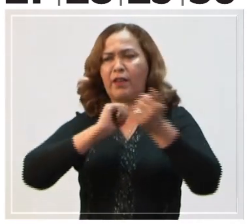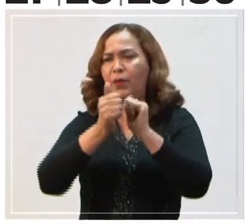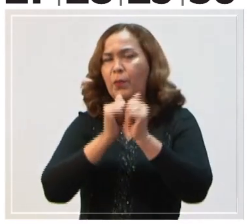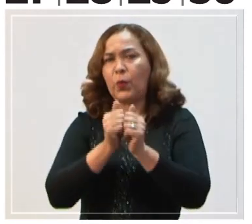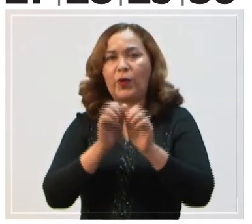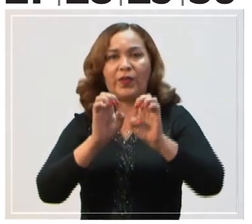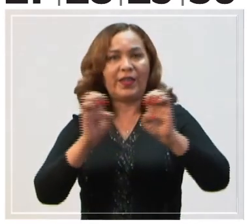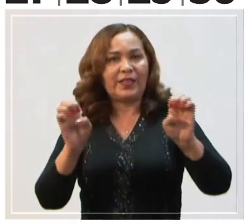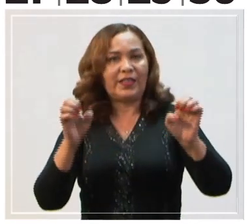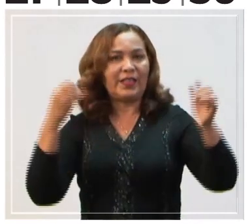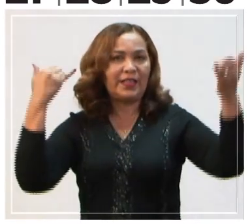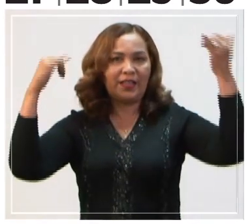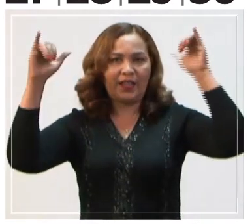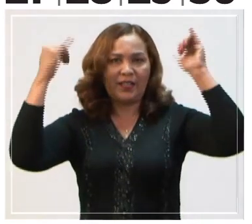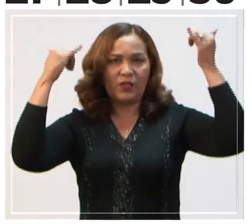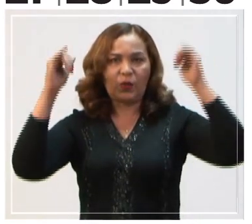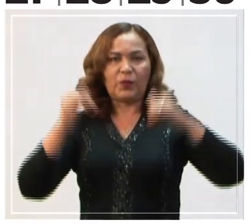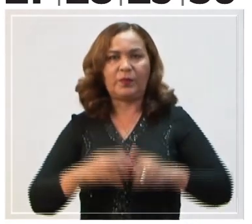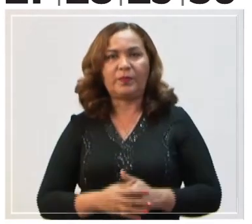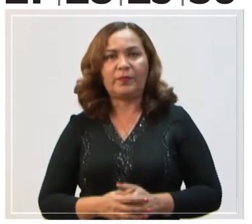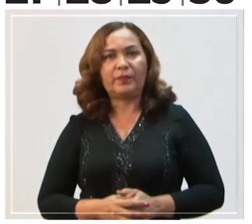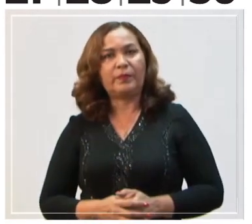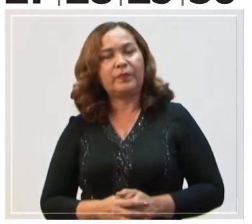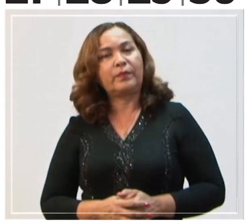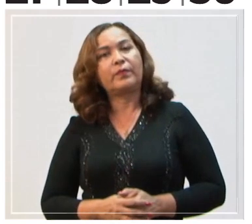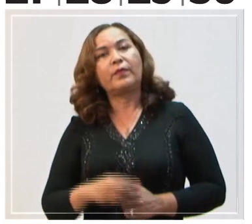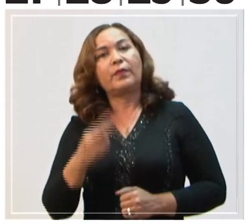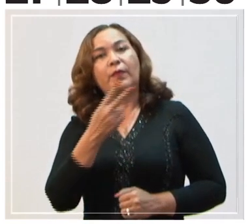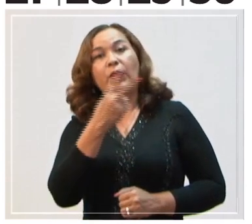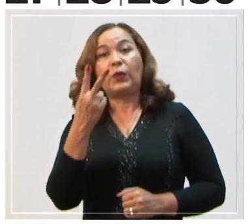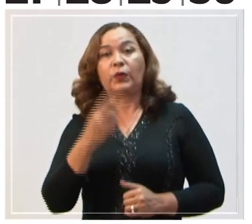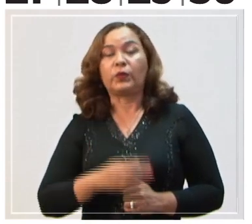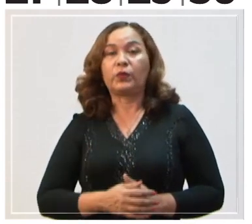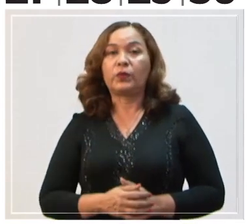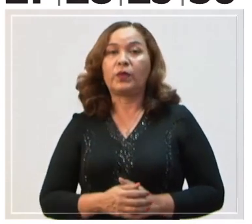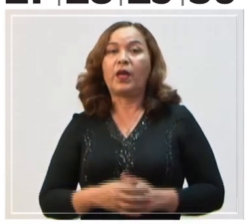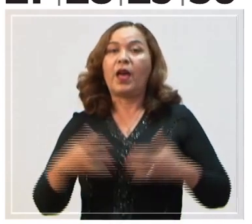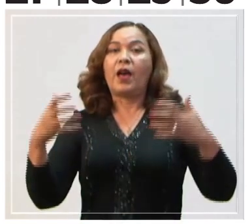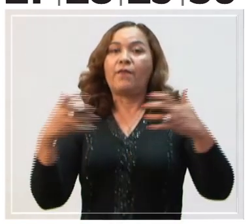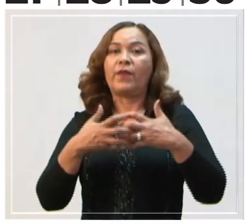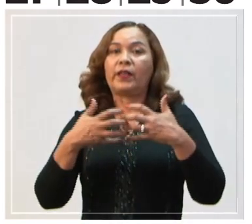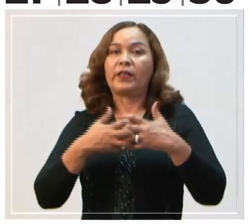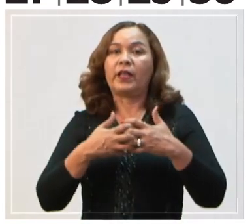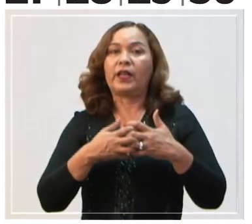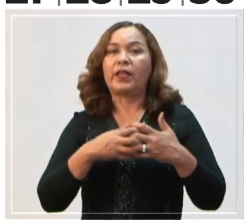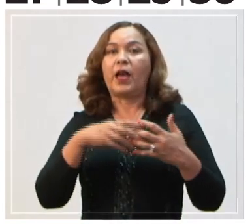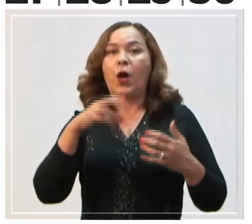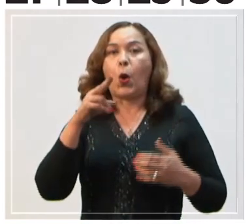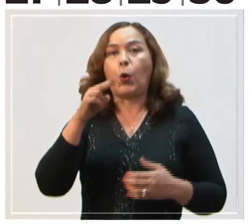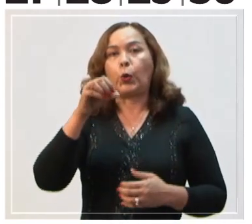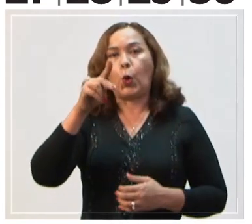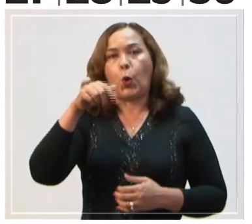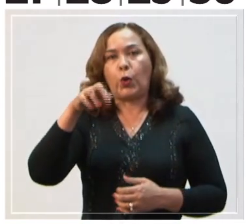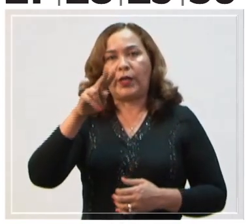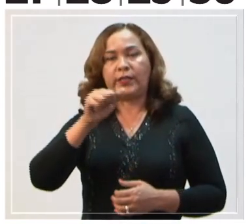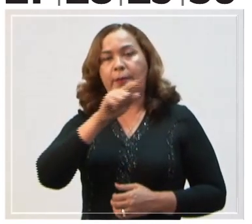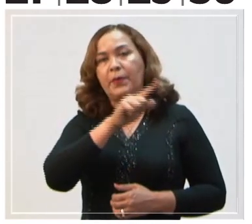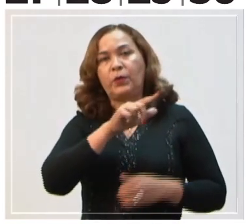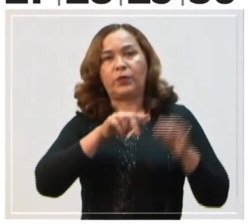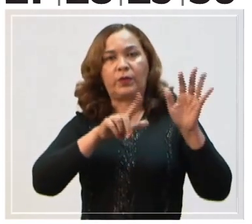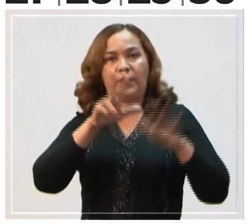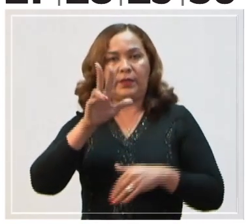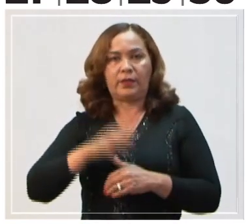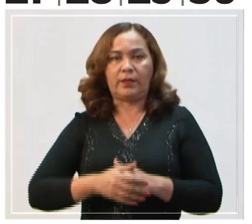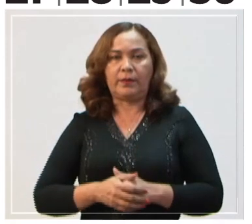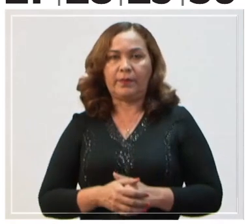Educativo y Recreación. Día 22. Batalla de los Horcones, 1813.